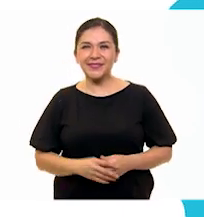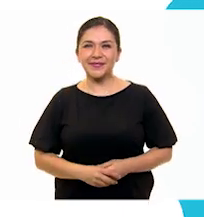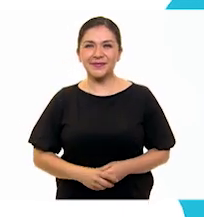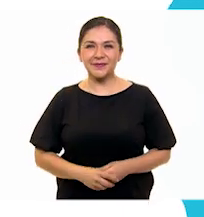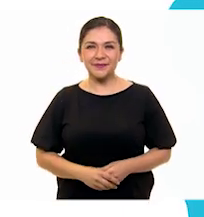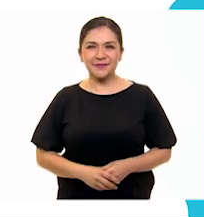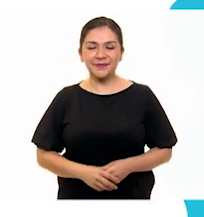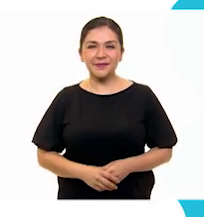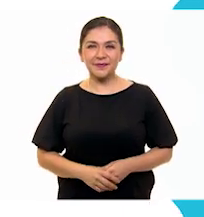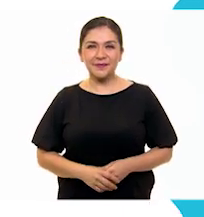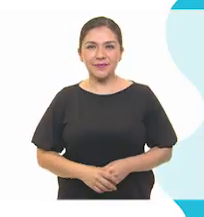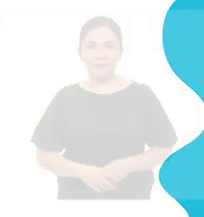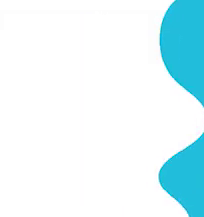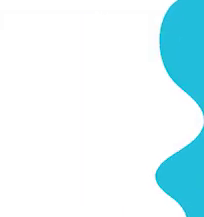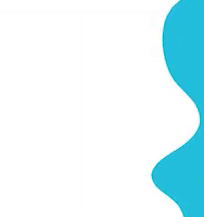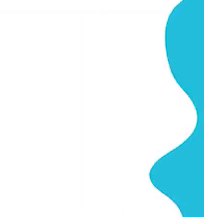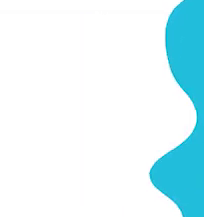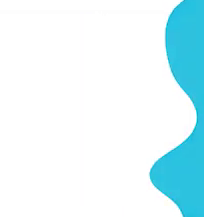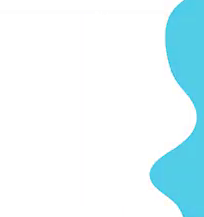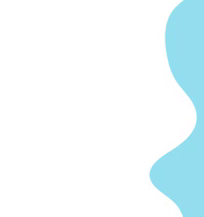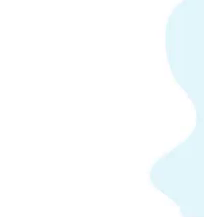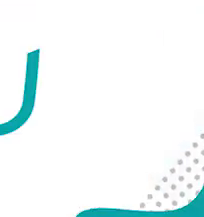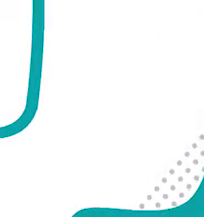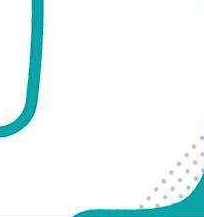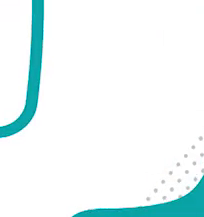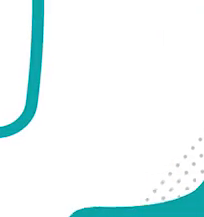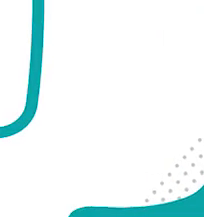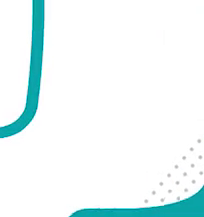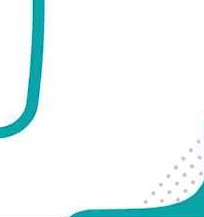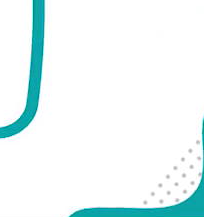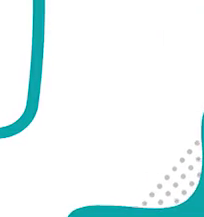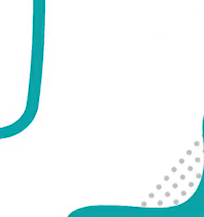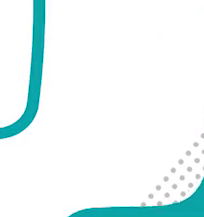.gov.mx Aprende